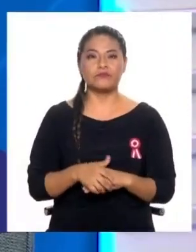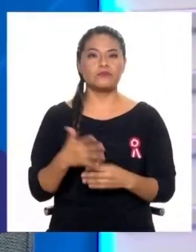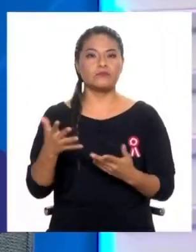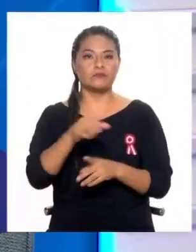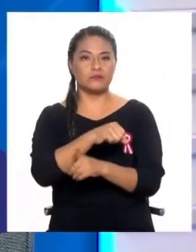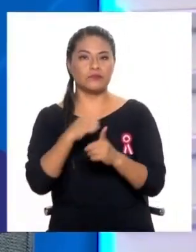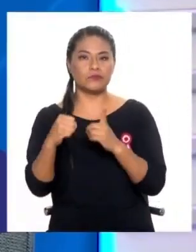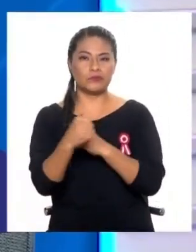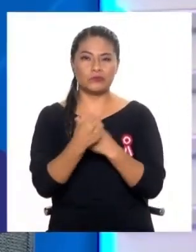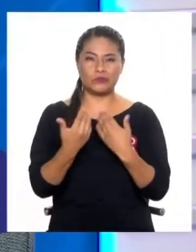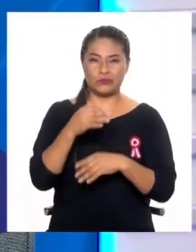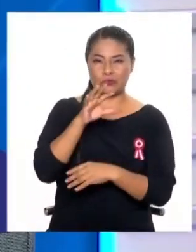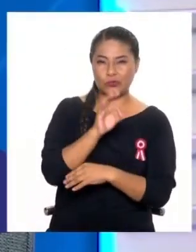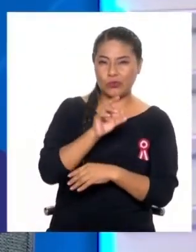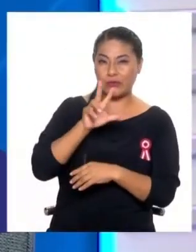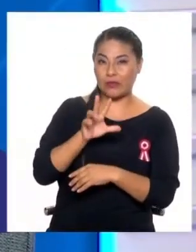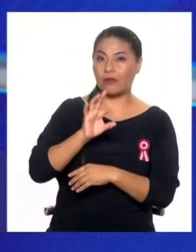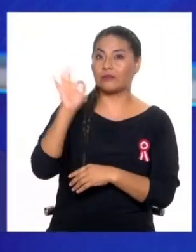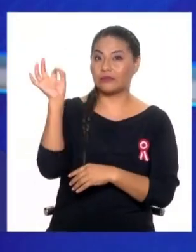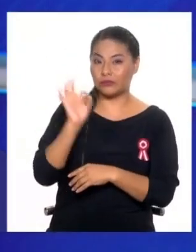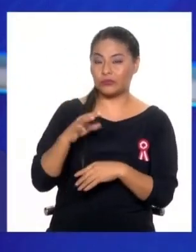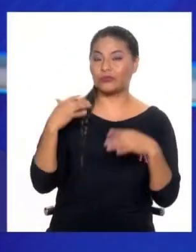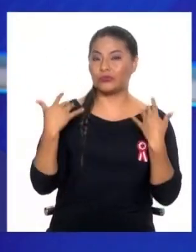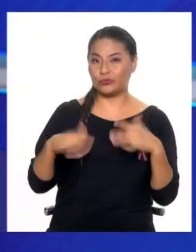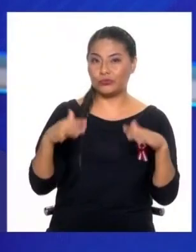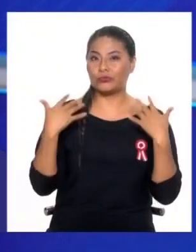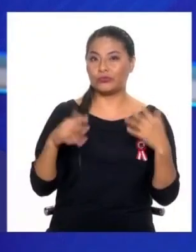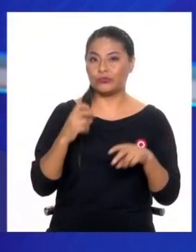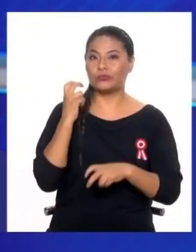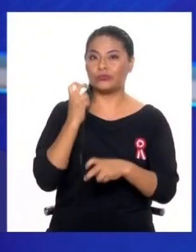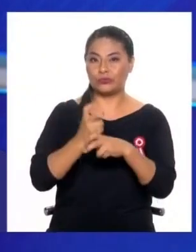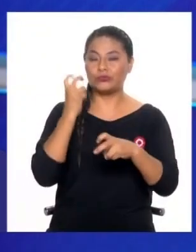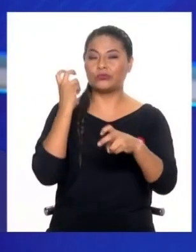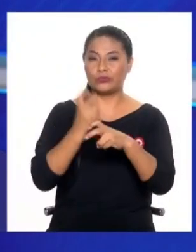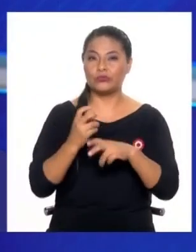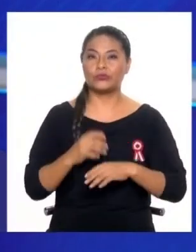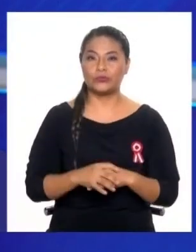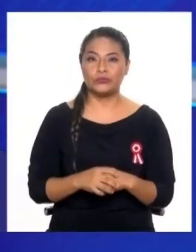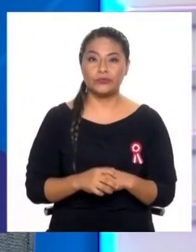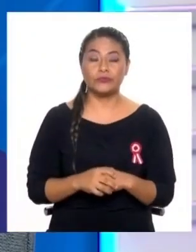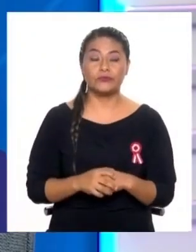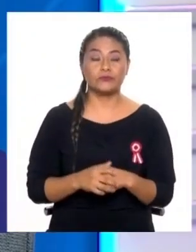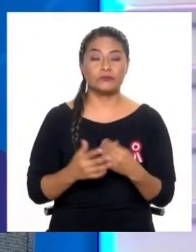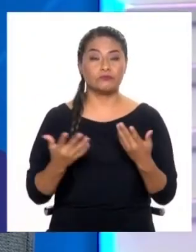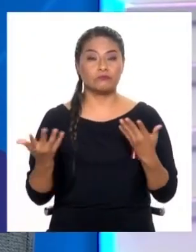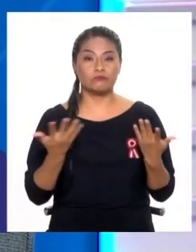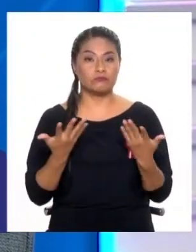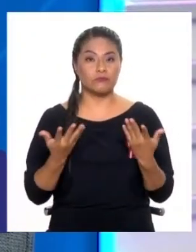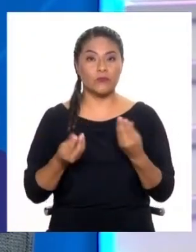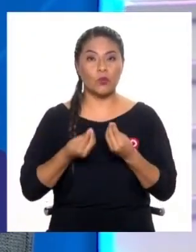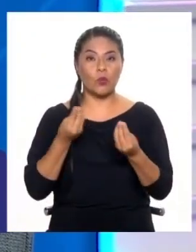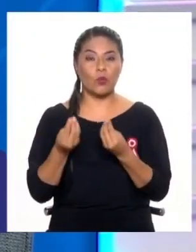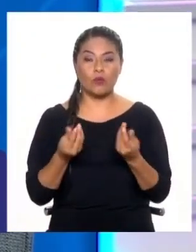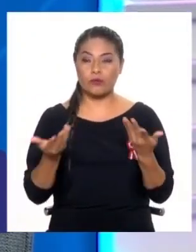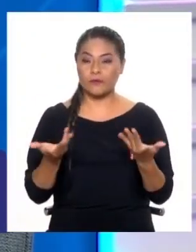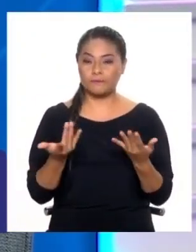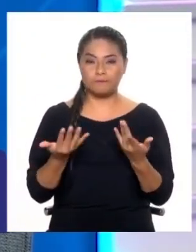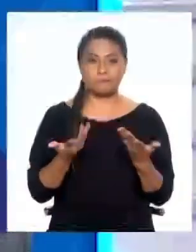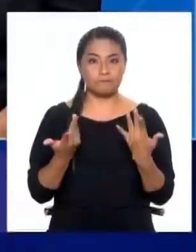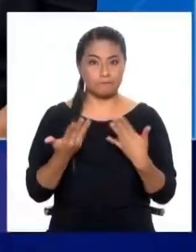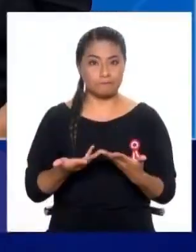debe? 93% es alarmante. Es tremendo, es tremendo. se ha dado esta situación? ¿No hay instrumentos que nos permitan